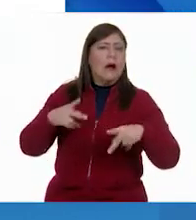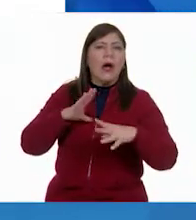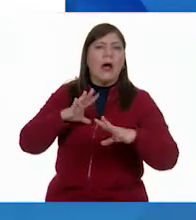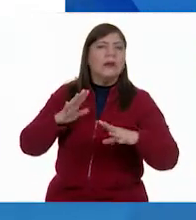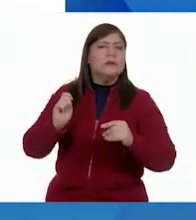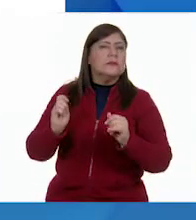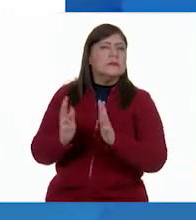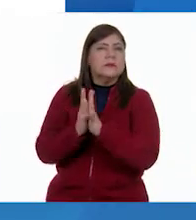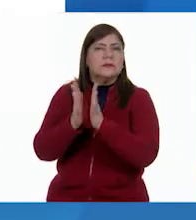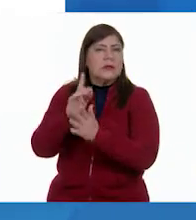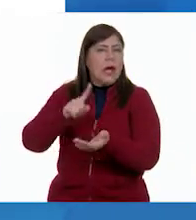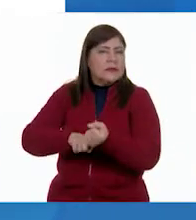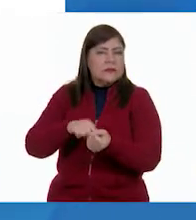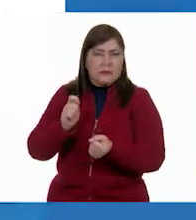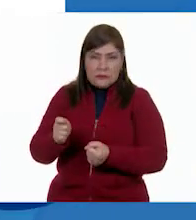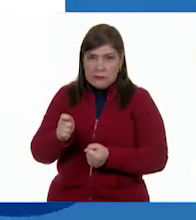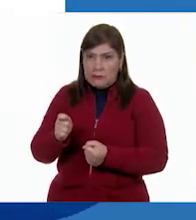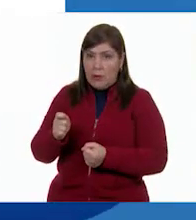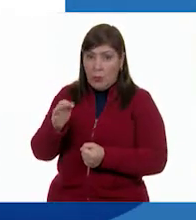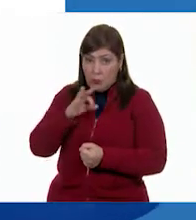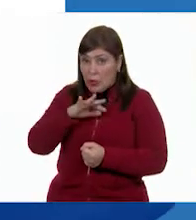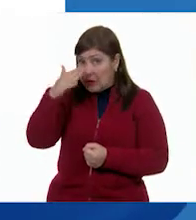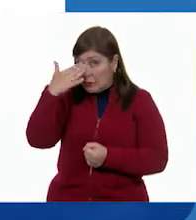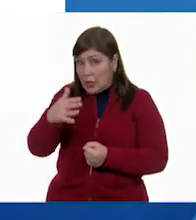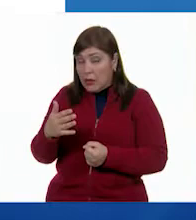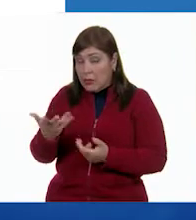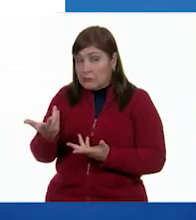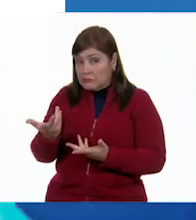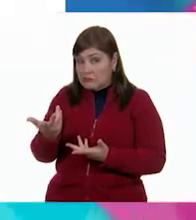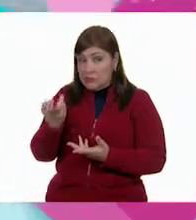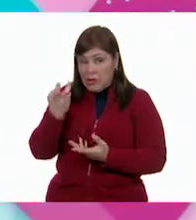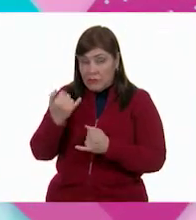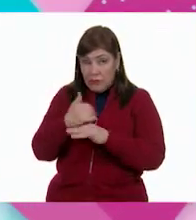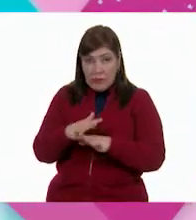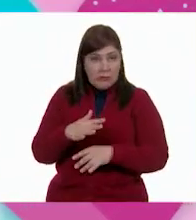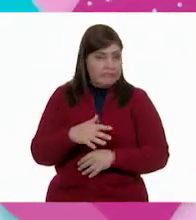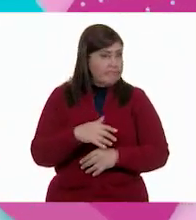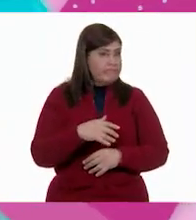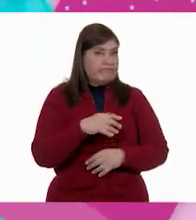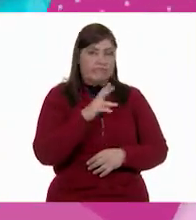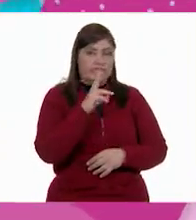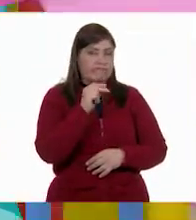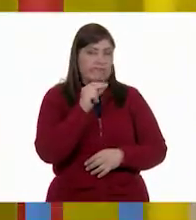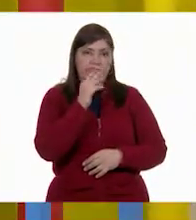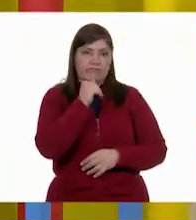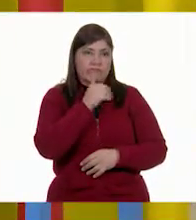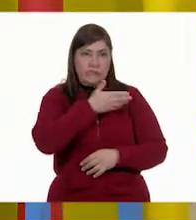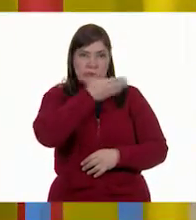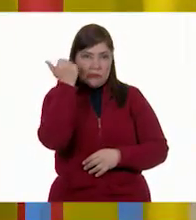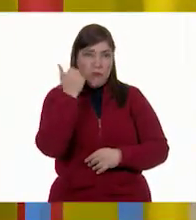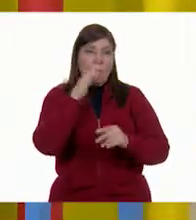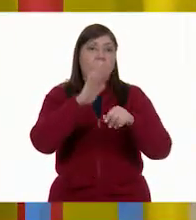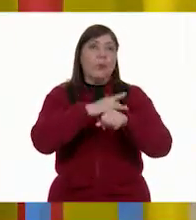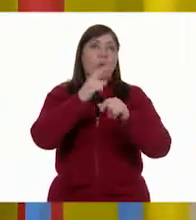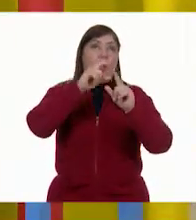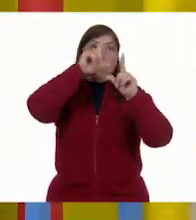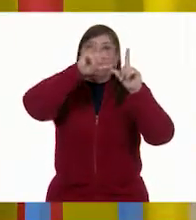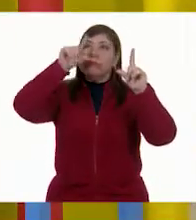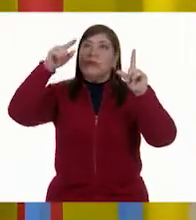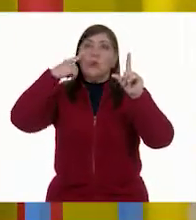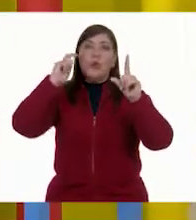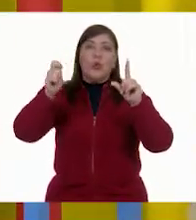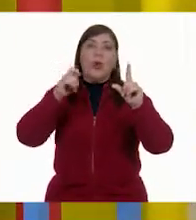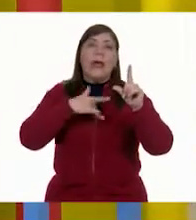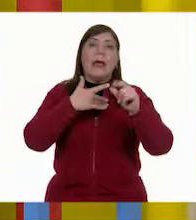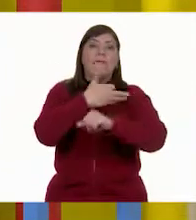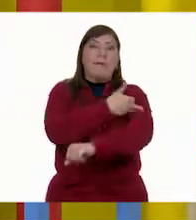Muy bien. ¿Entonces se puede saber este dato? No, ¿verdad? No, no se puede saber porque en la gráfica dice familias, no dice